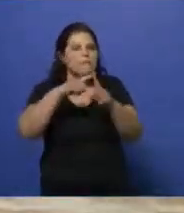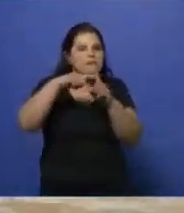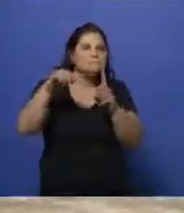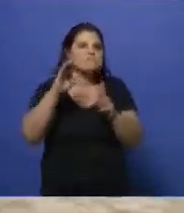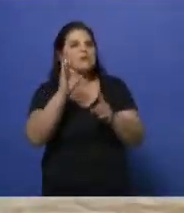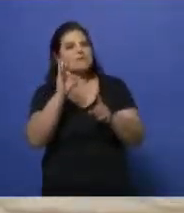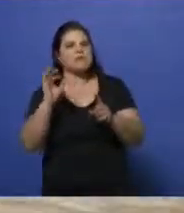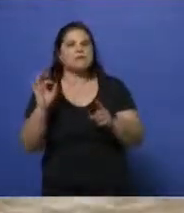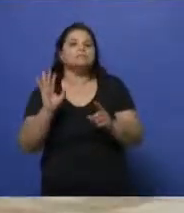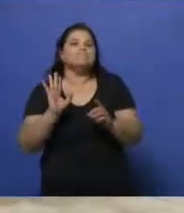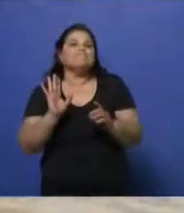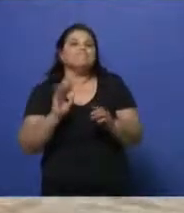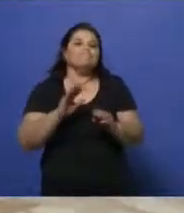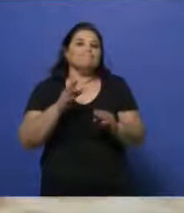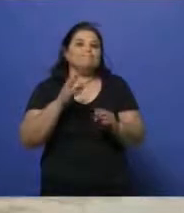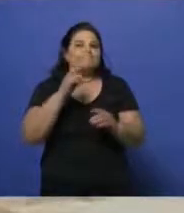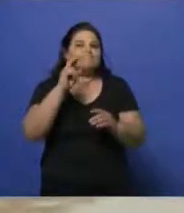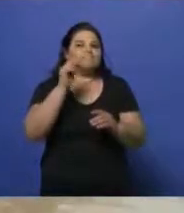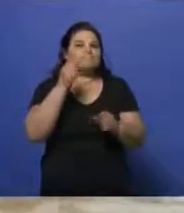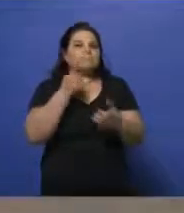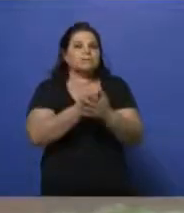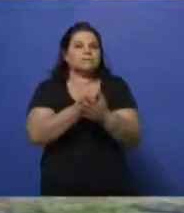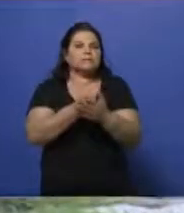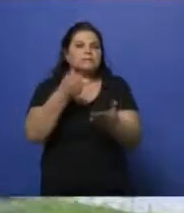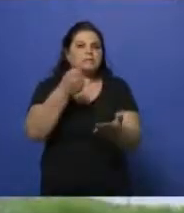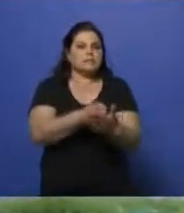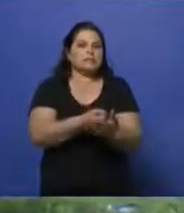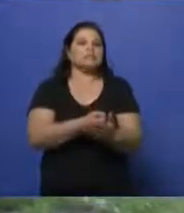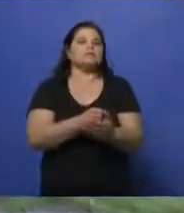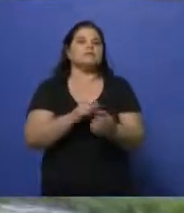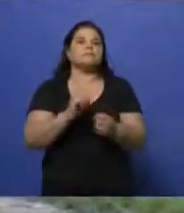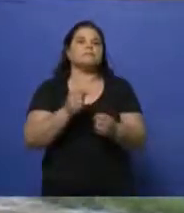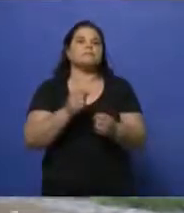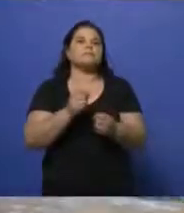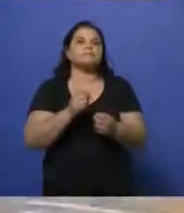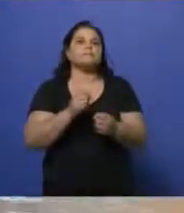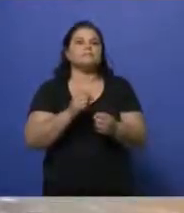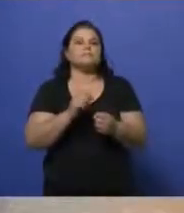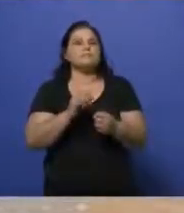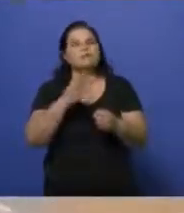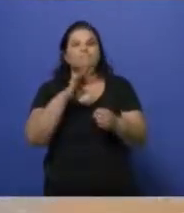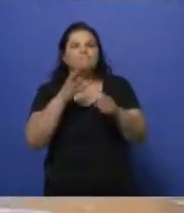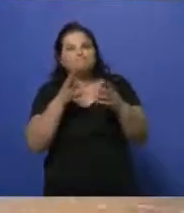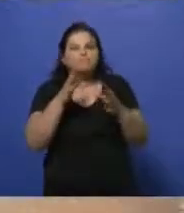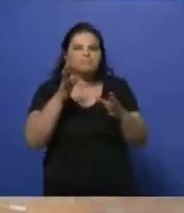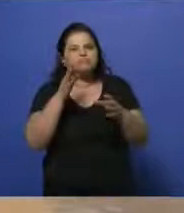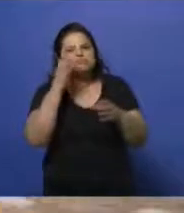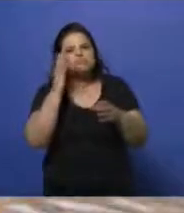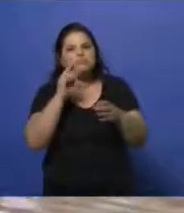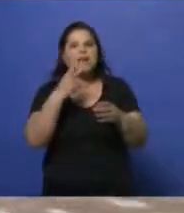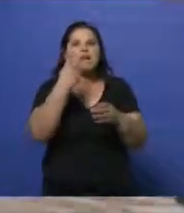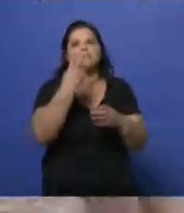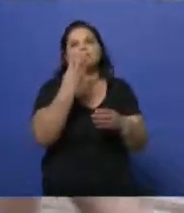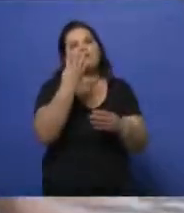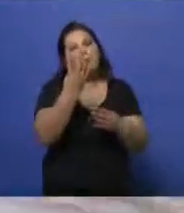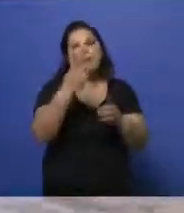accidente, nos acostamos el domingo como los acostamos. Nos fuimos a trabajar tipo 4 y media, volvimos